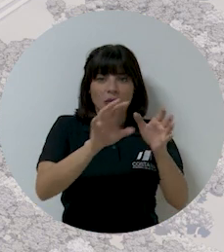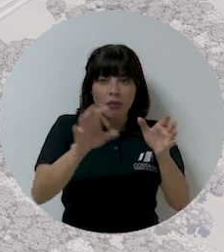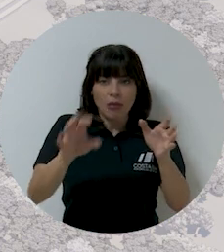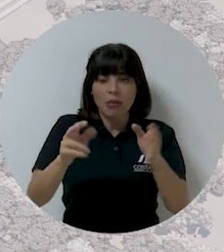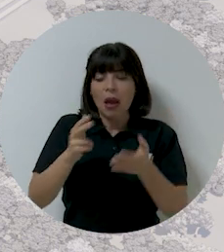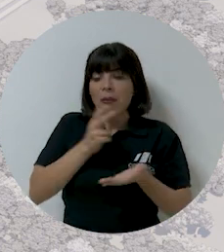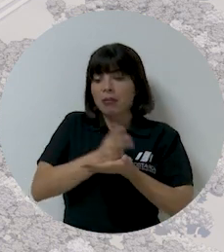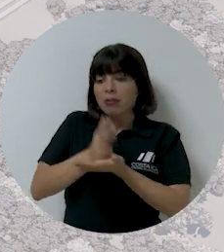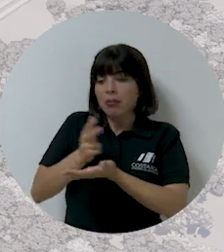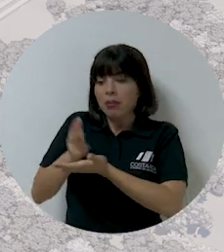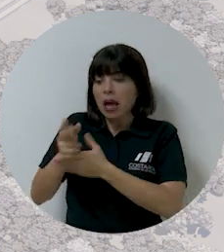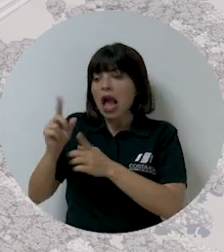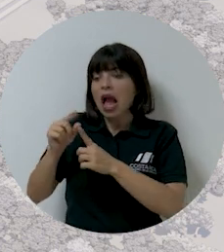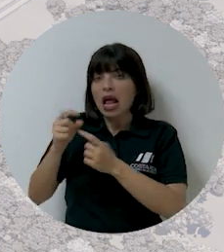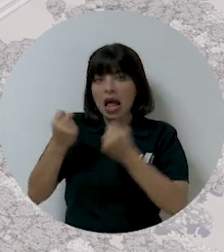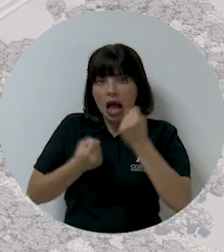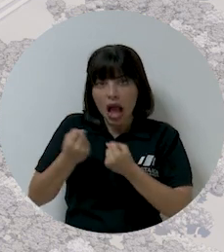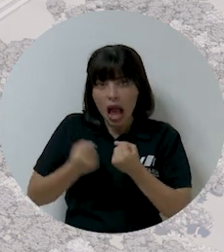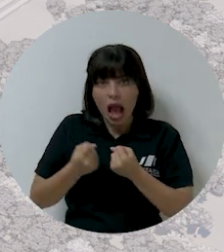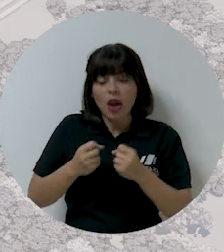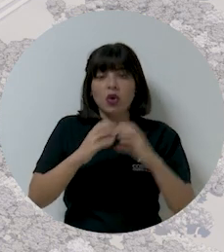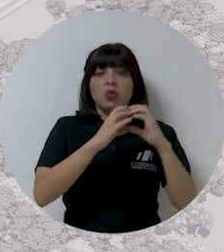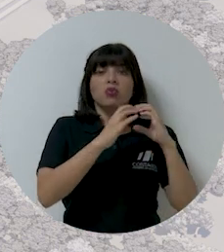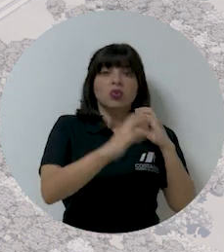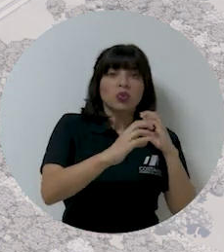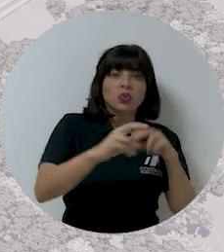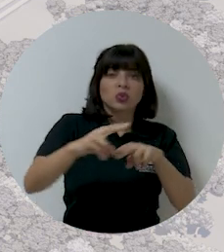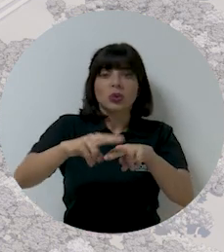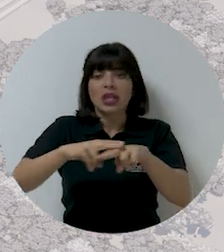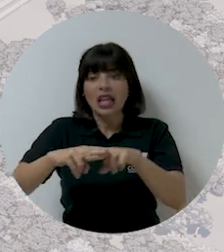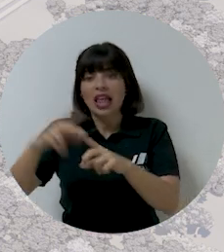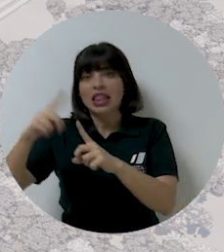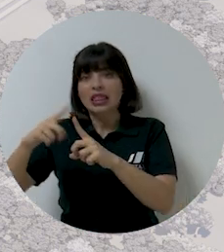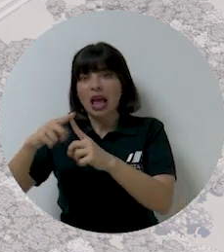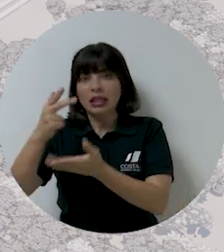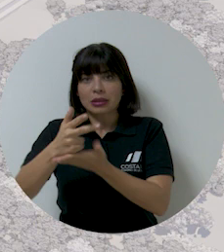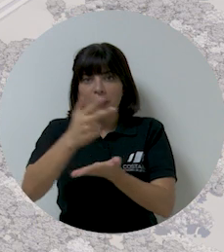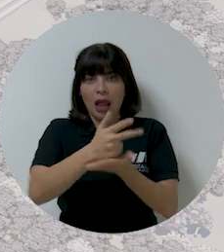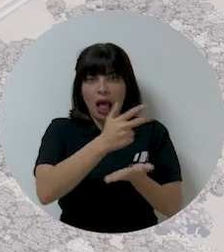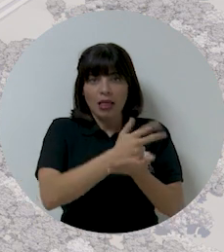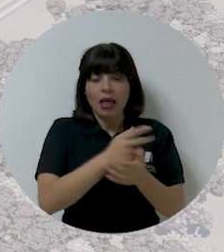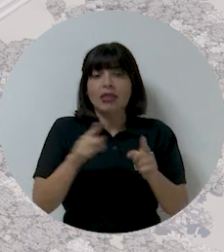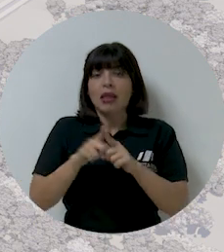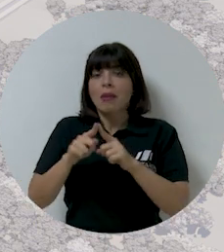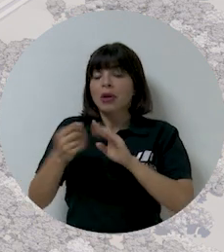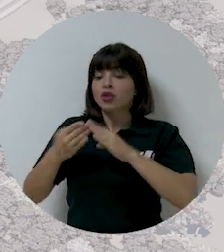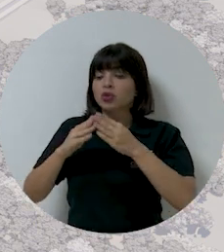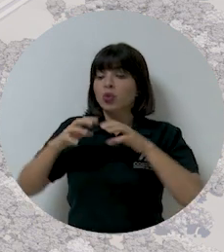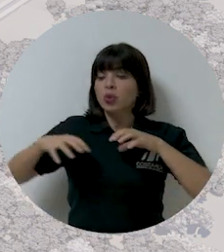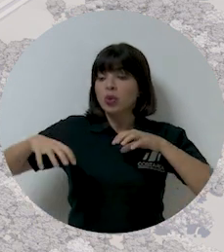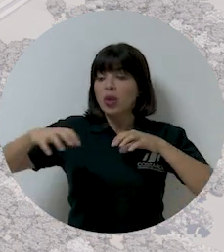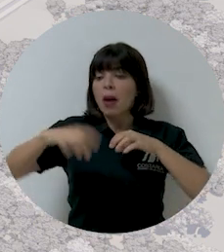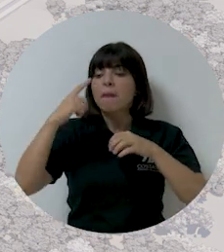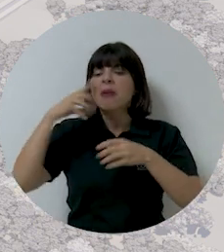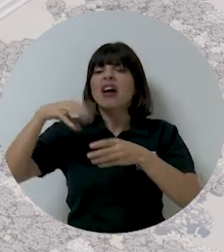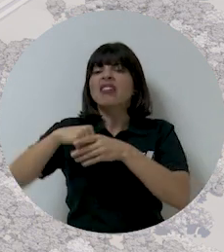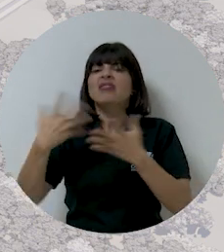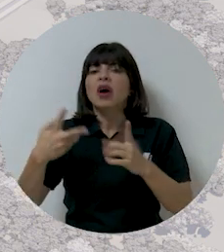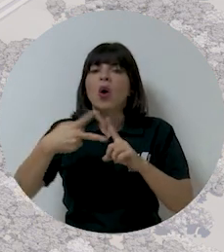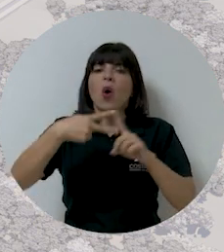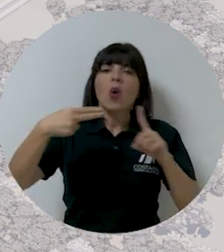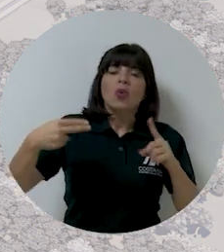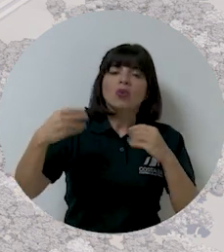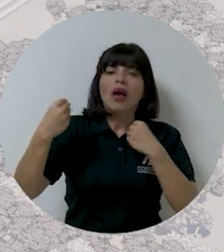estacionamientos y alquiler de vehículos, estaciones de bus, tren y taxi, y una ciudad aeroportuaria para acomodar hoteles,